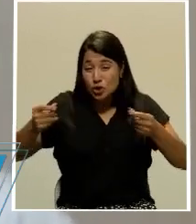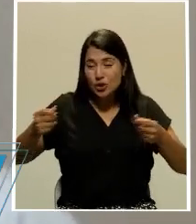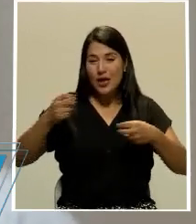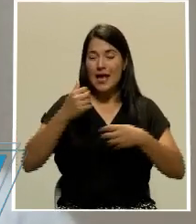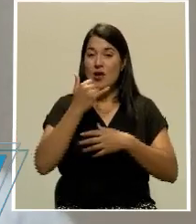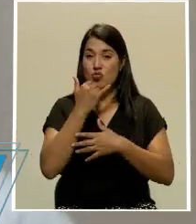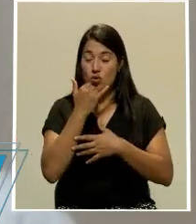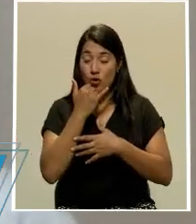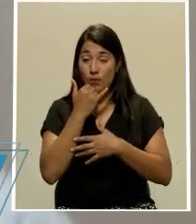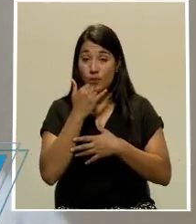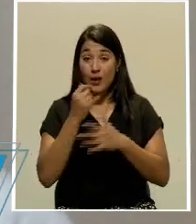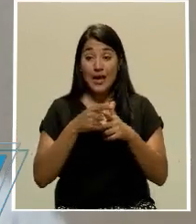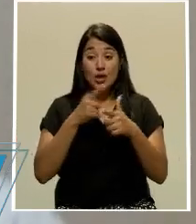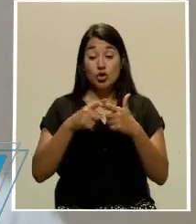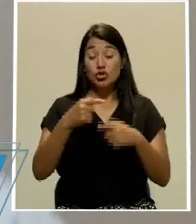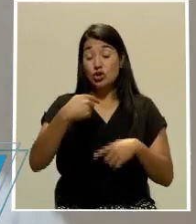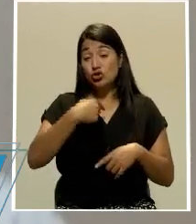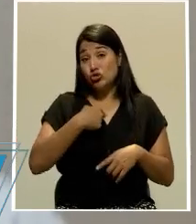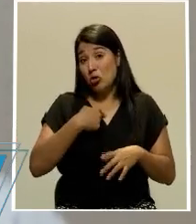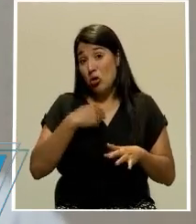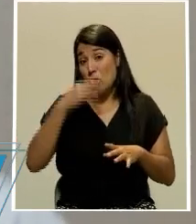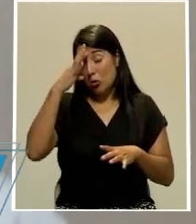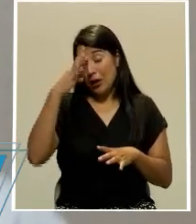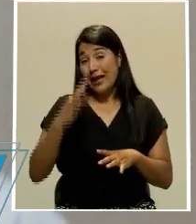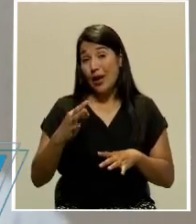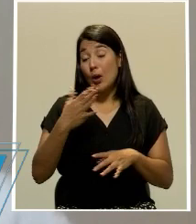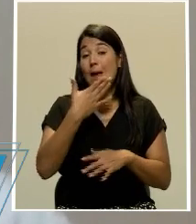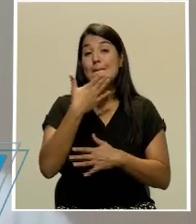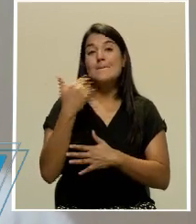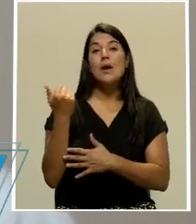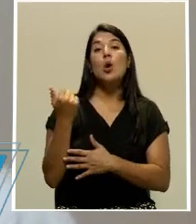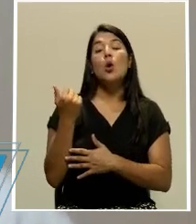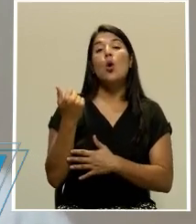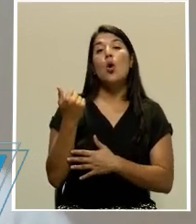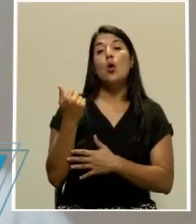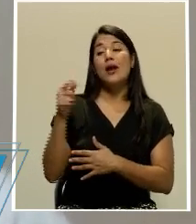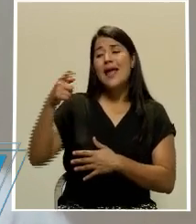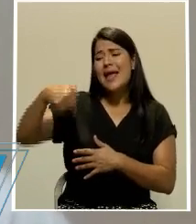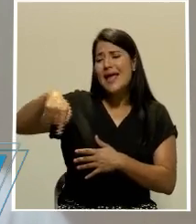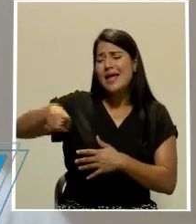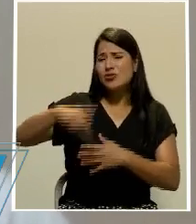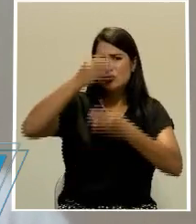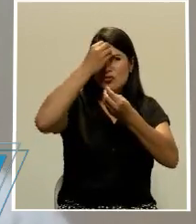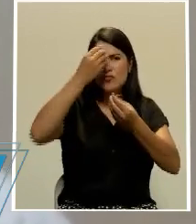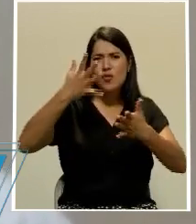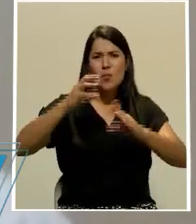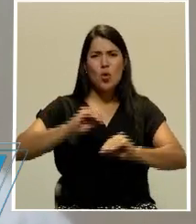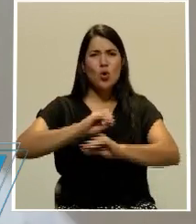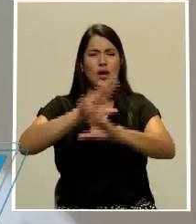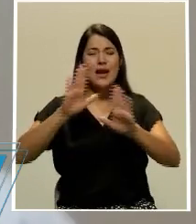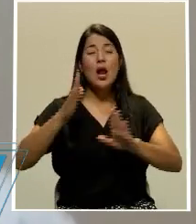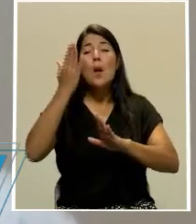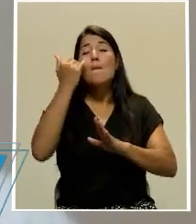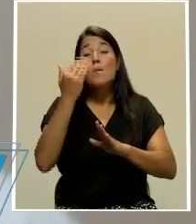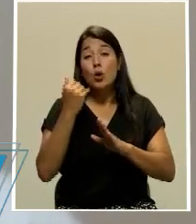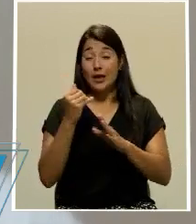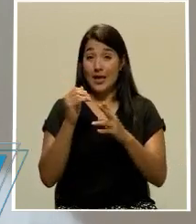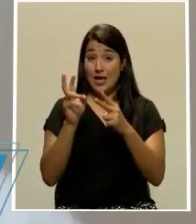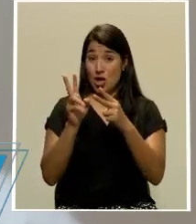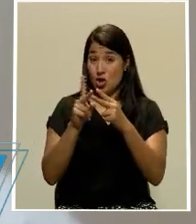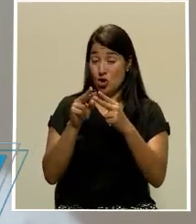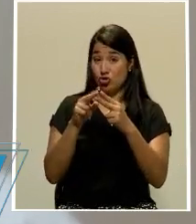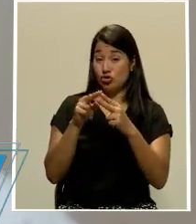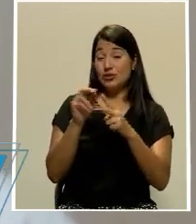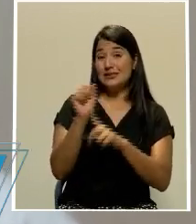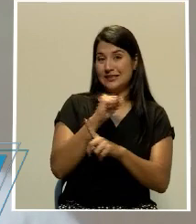me inclino más bien porque sean lo suficientemente transparentes porque aquí hay dos situaciones para el tema de